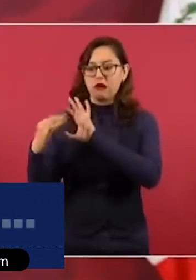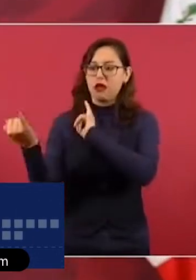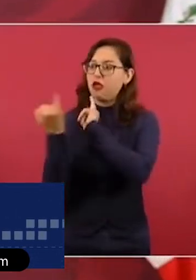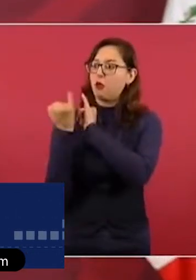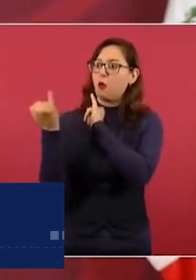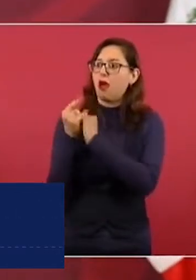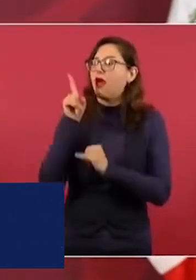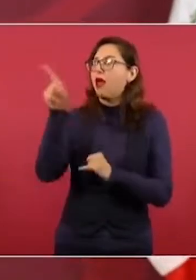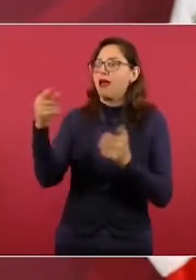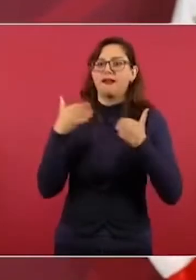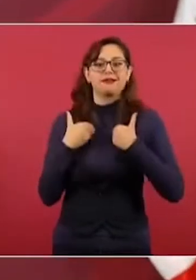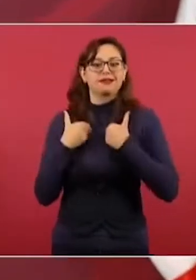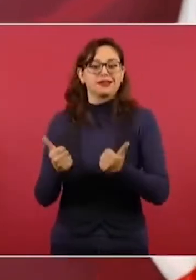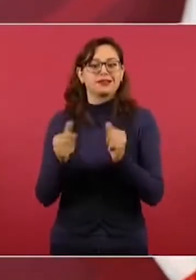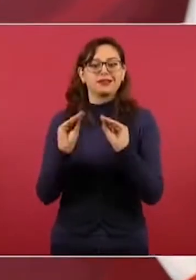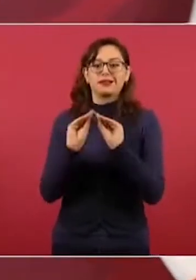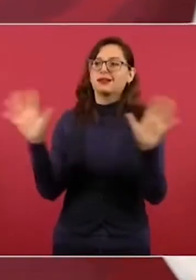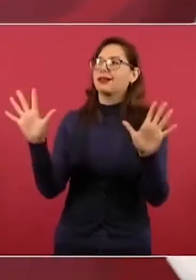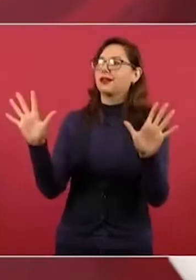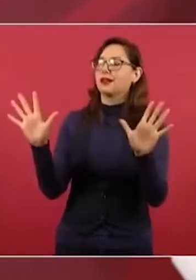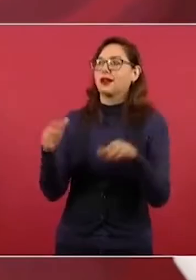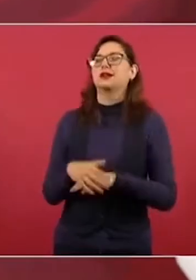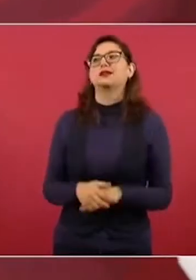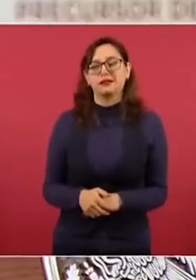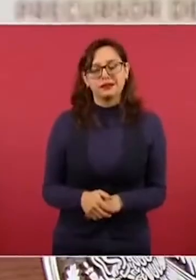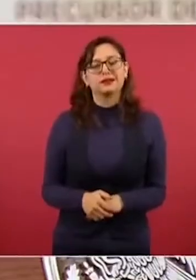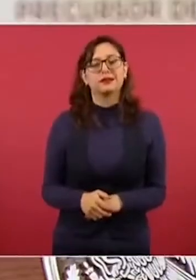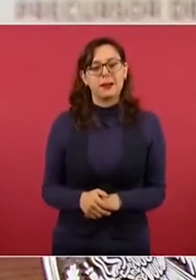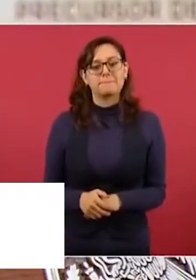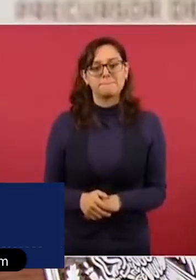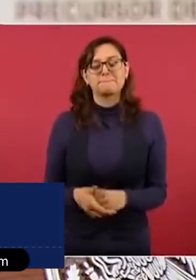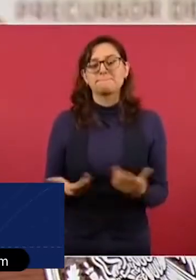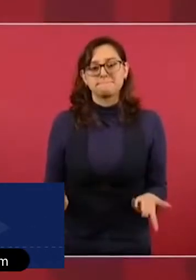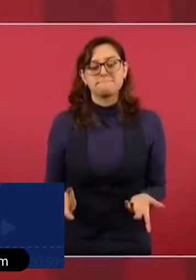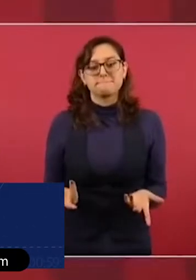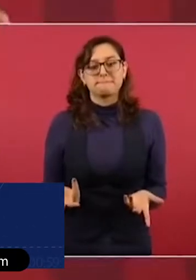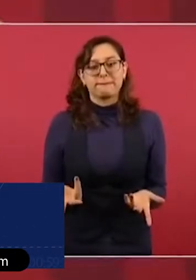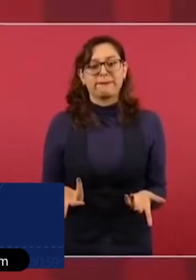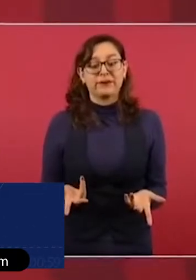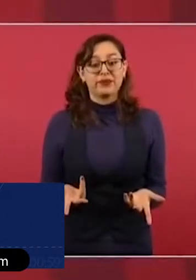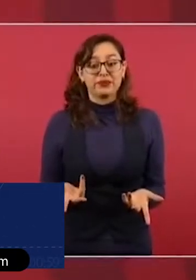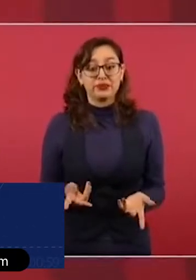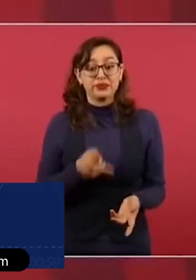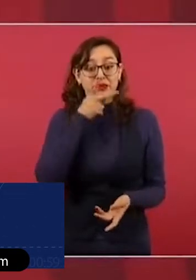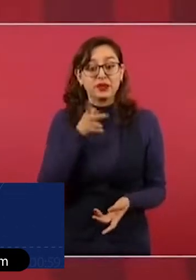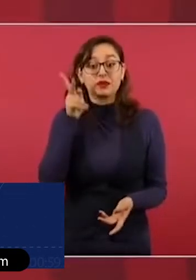Si no fuese por el Papa Francisco, nosotros tendríamos una situación